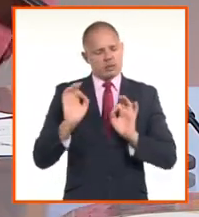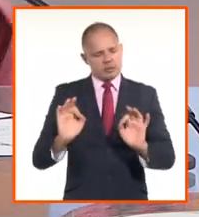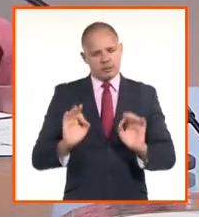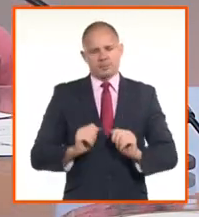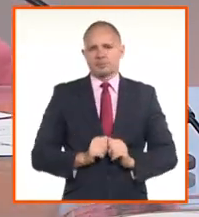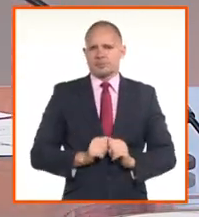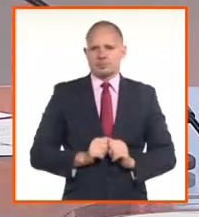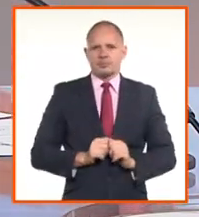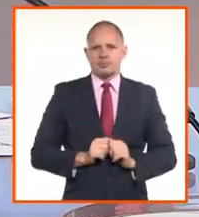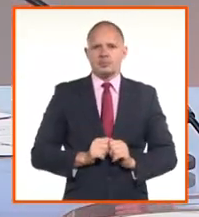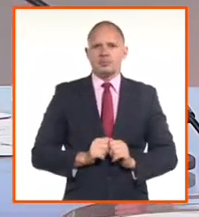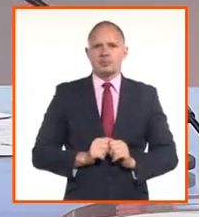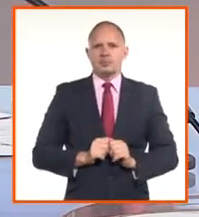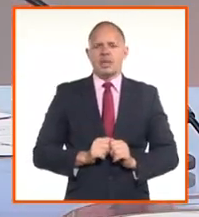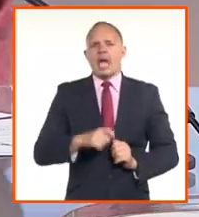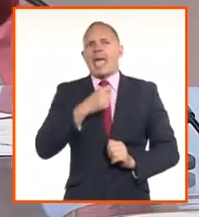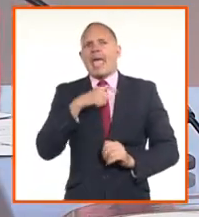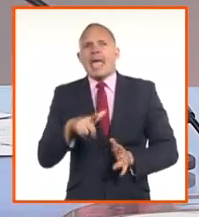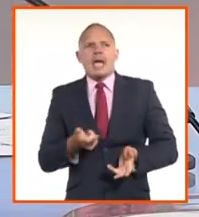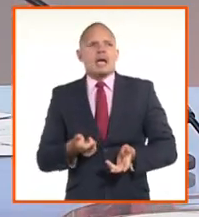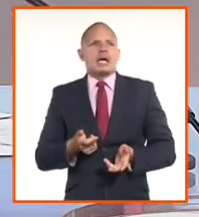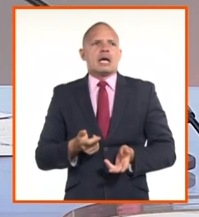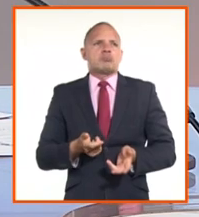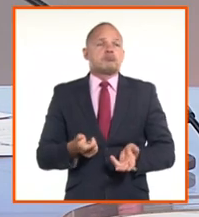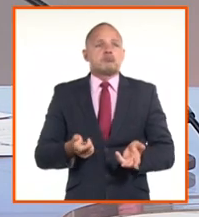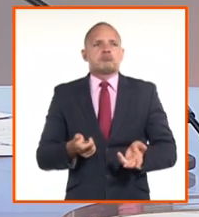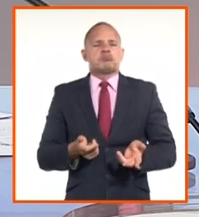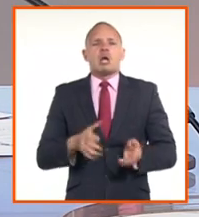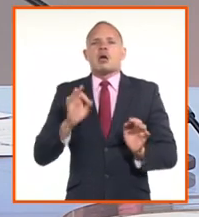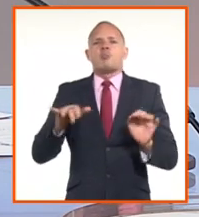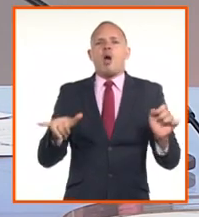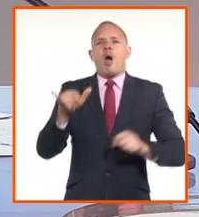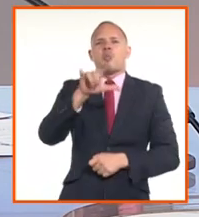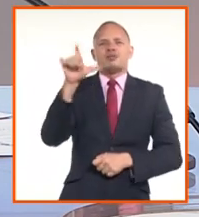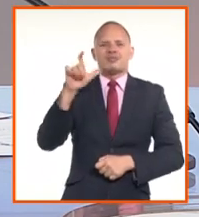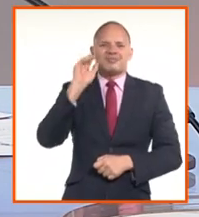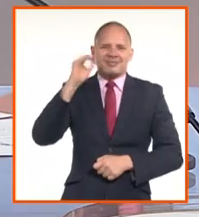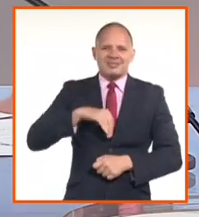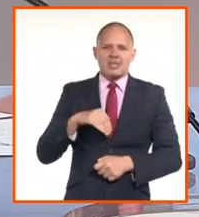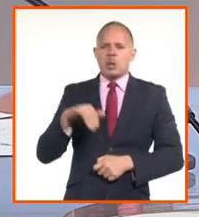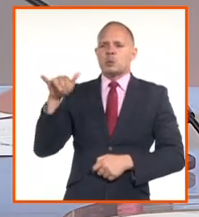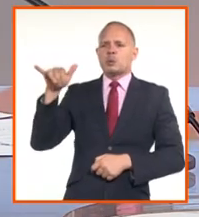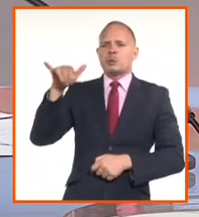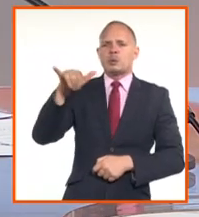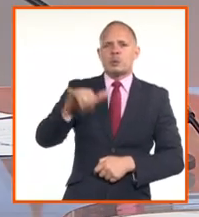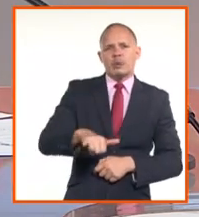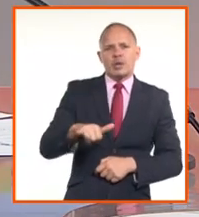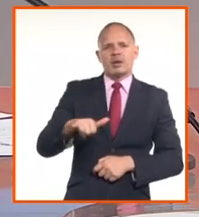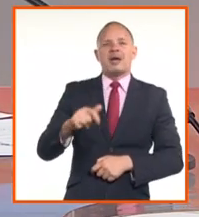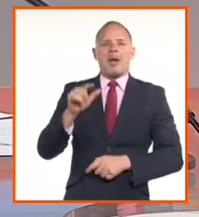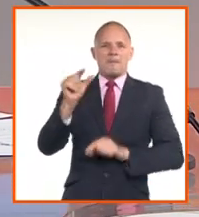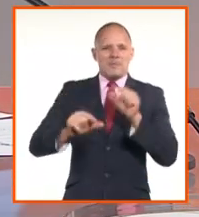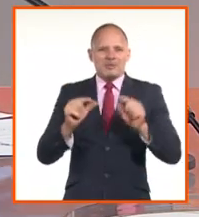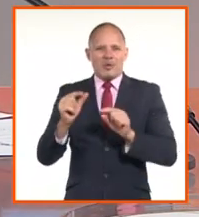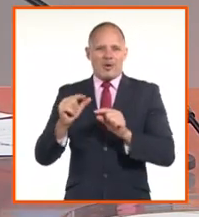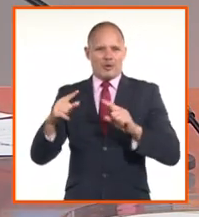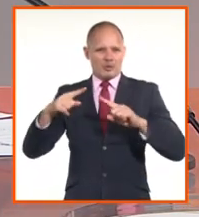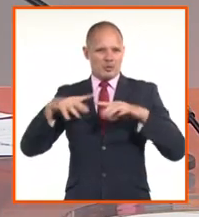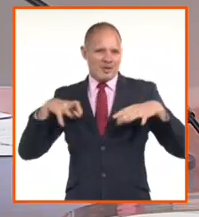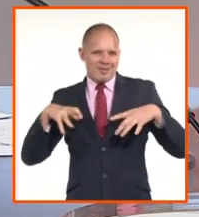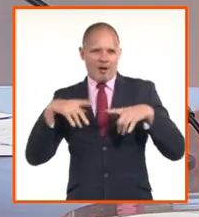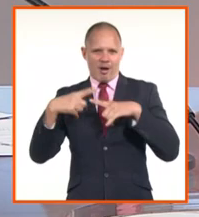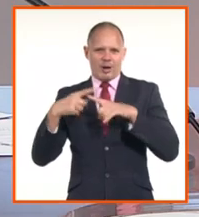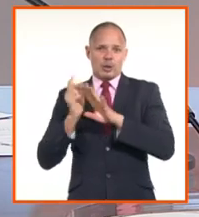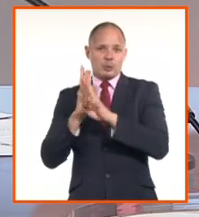lugar cuando entren los diferentes personas que van a llegar al país. Entonces, el